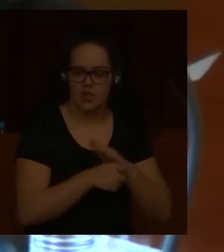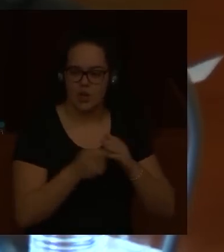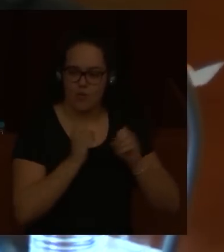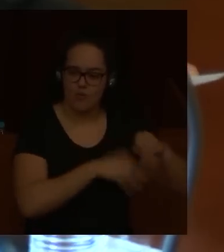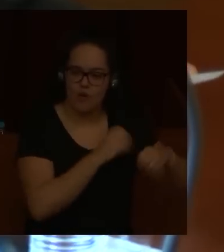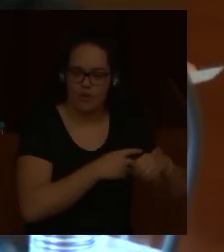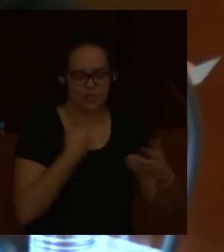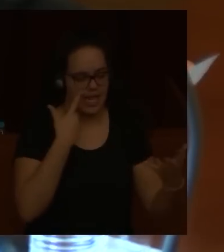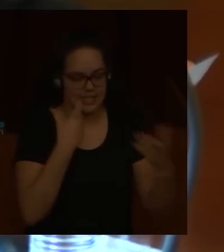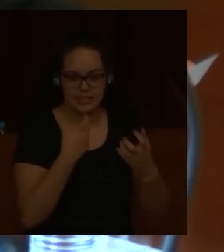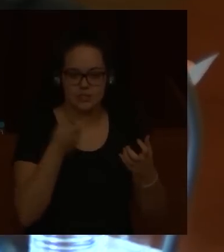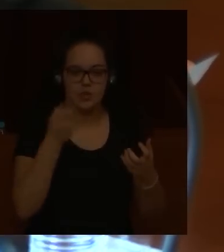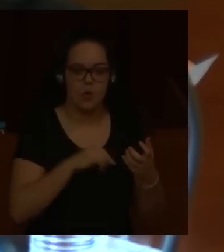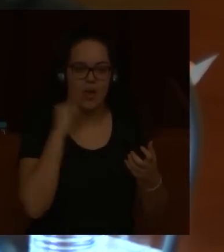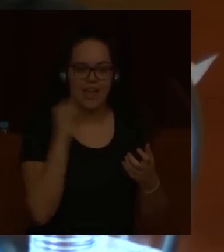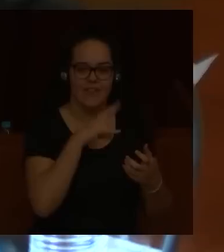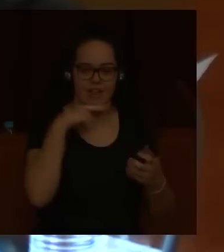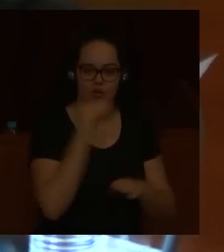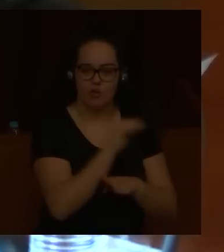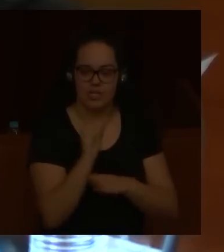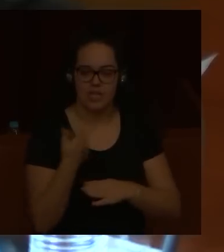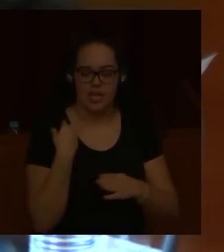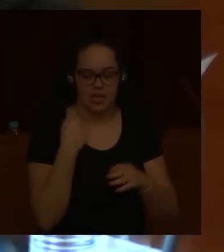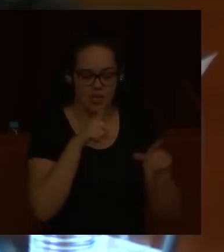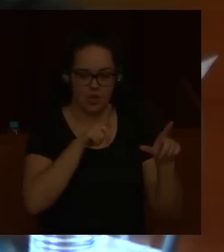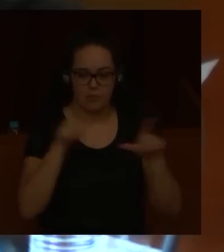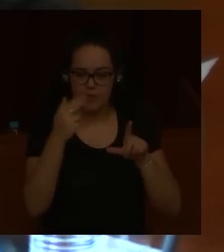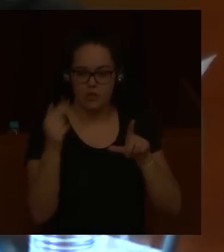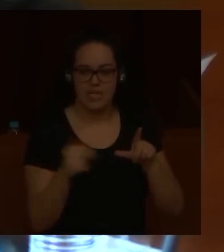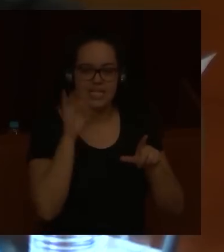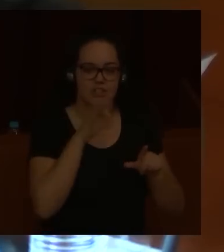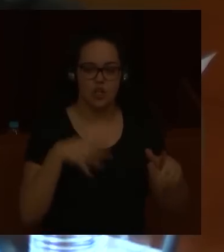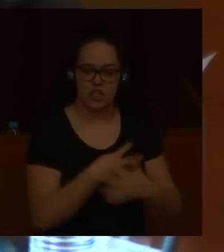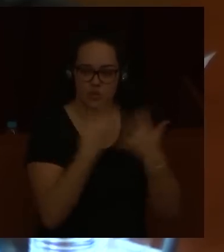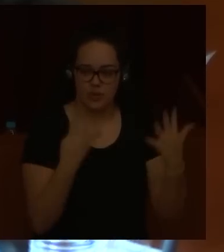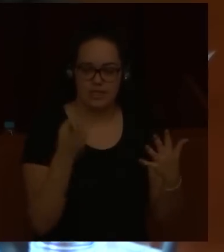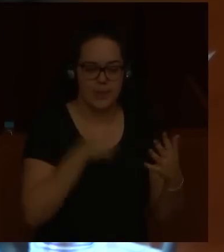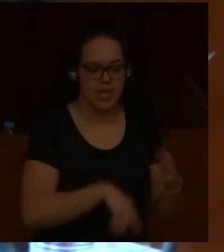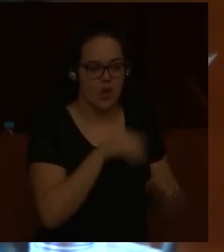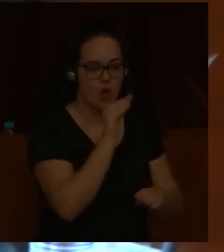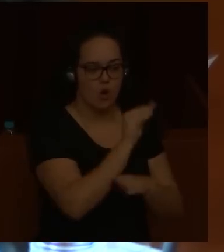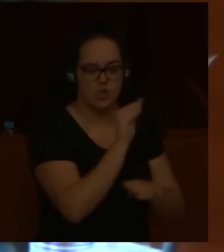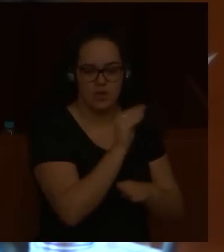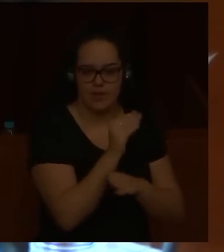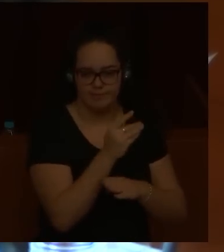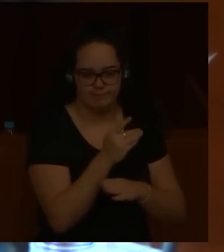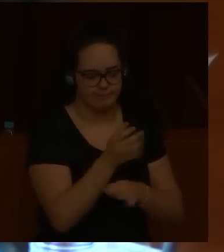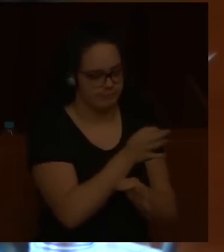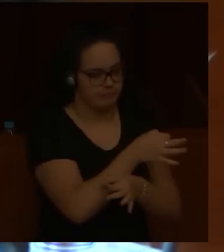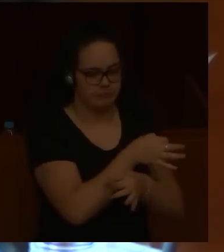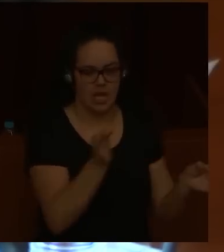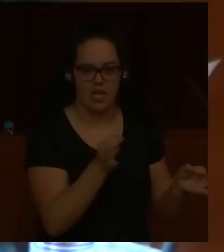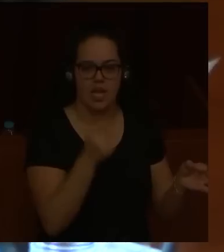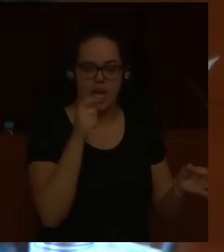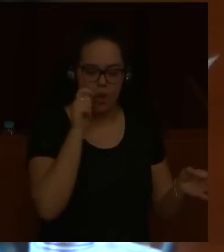artísticos como jefe de conservación de las colecciones de pintura del siglo XIX, como conservador impecable en